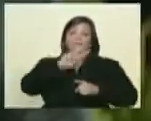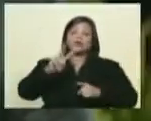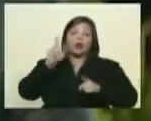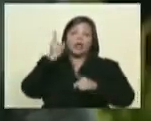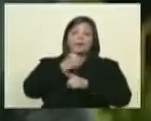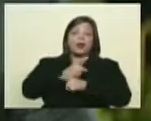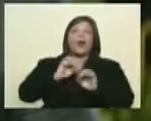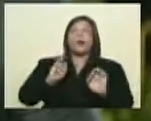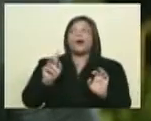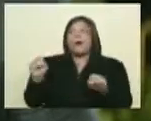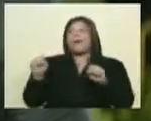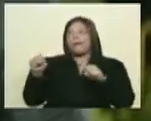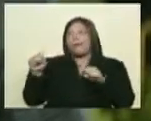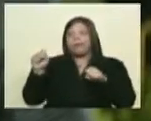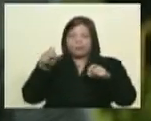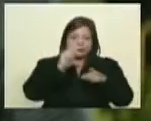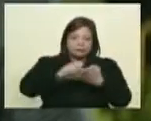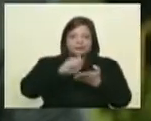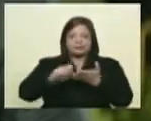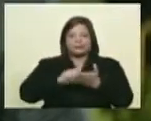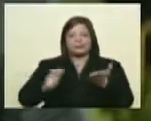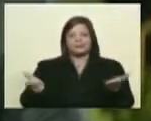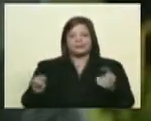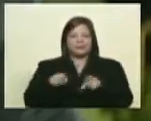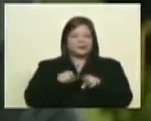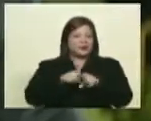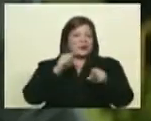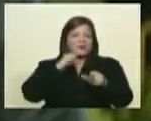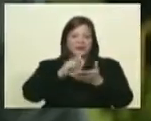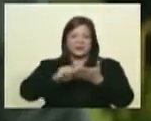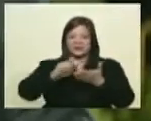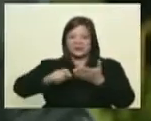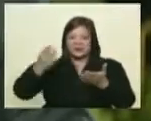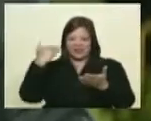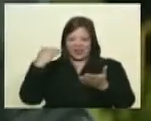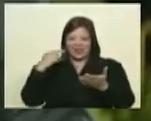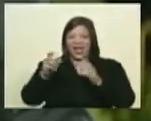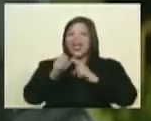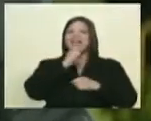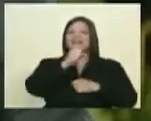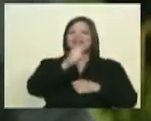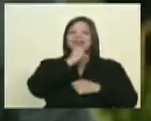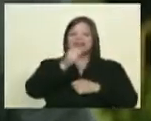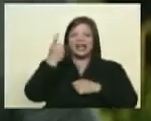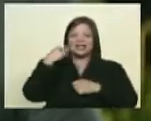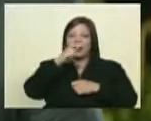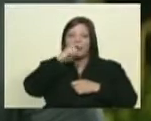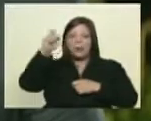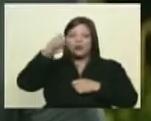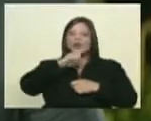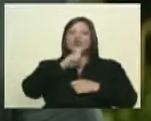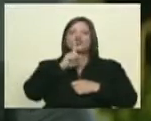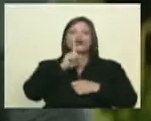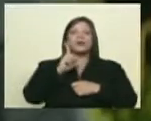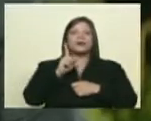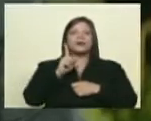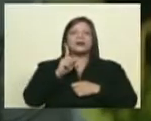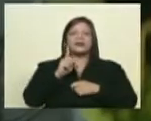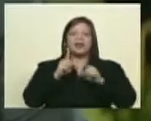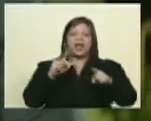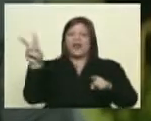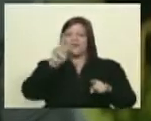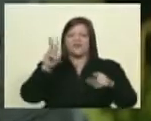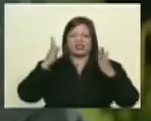yo tomo textualmente una frase de Jordi en la entrevista al presidente Maduro en la que dice es que hay